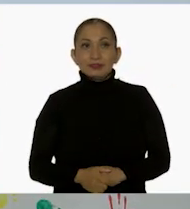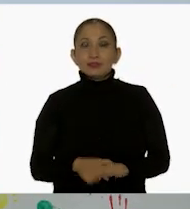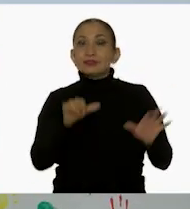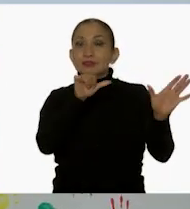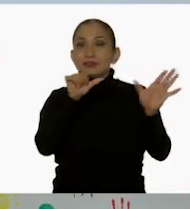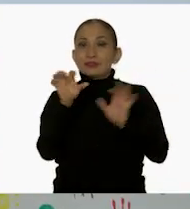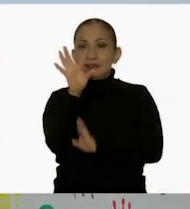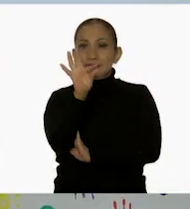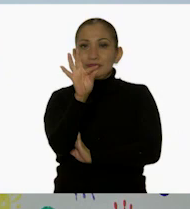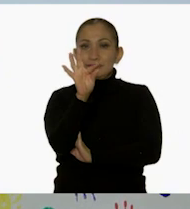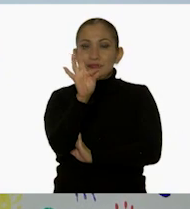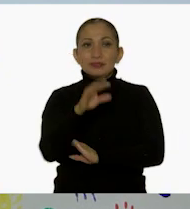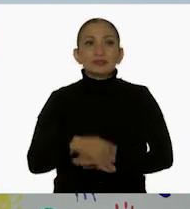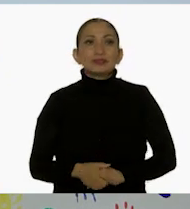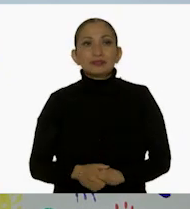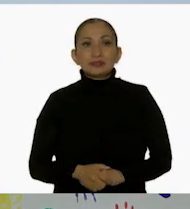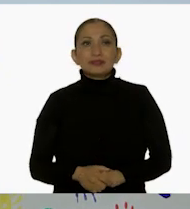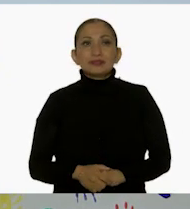640.